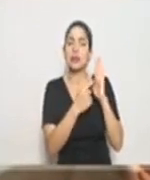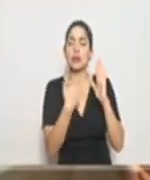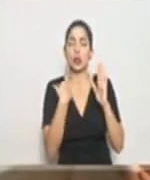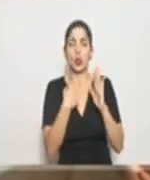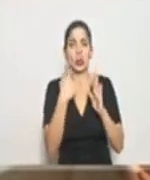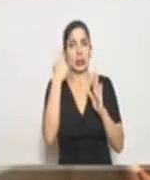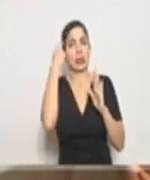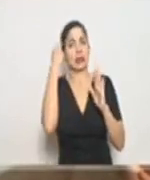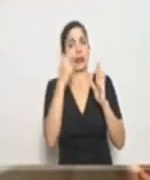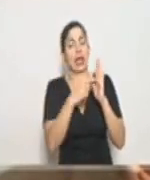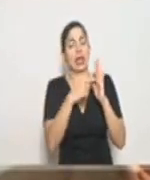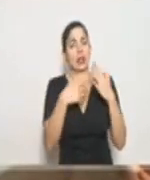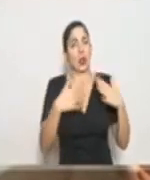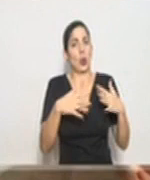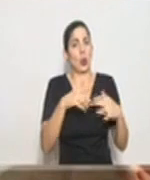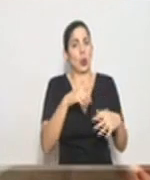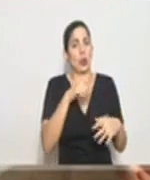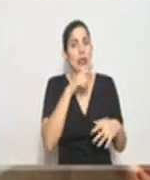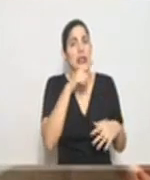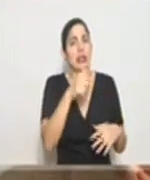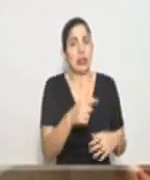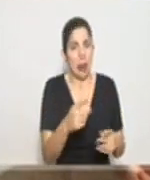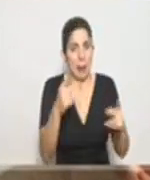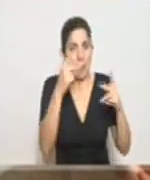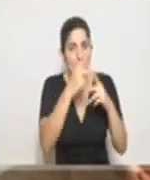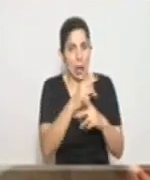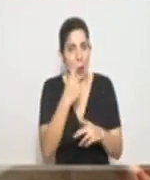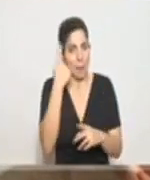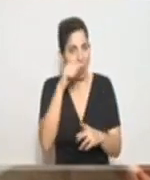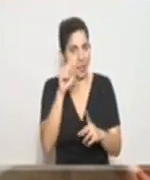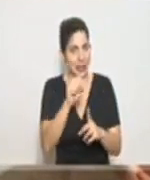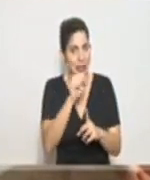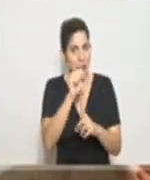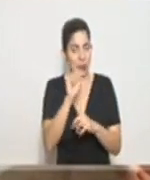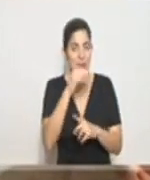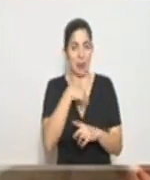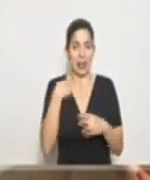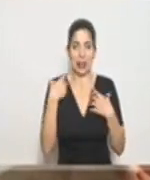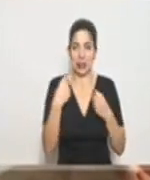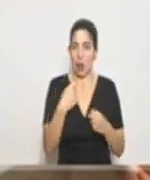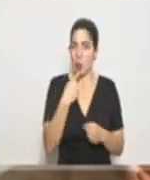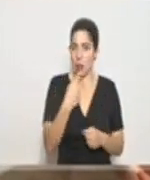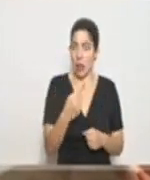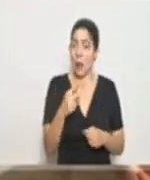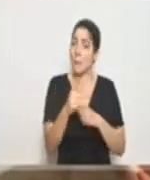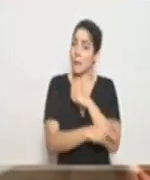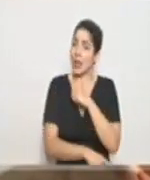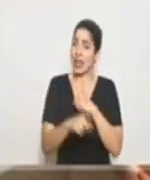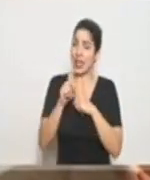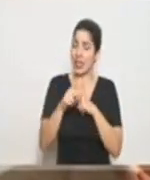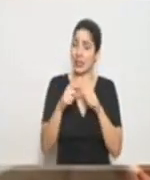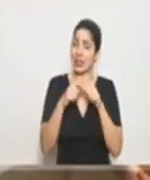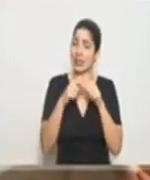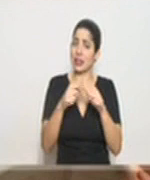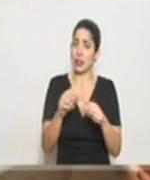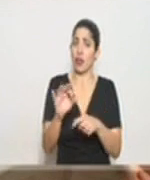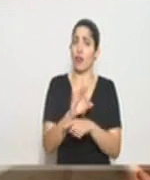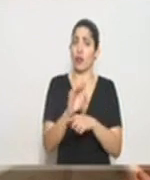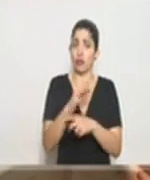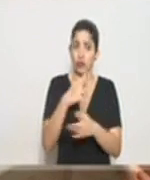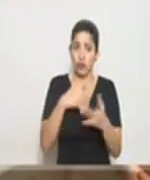parece que es el extremo más gravoso de la situación bien lo dijo el ministro de salud el país debe seguir funcionando